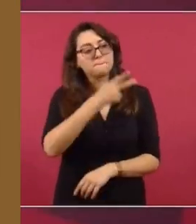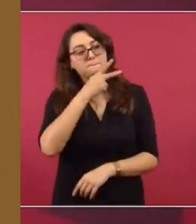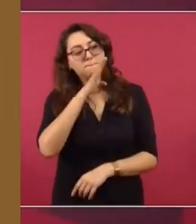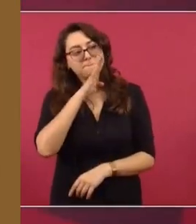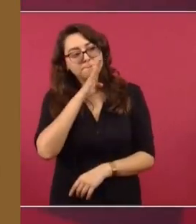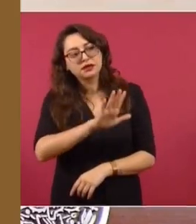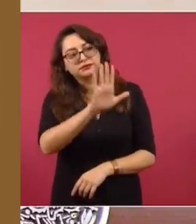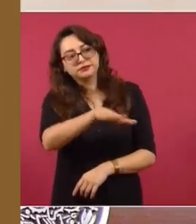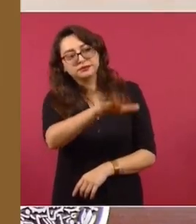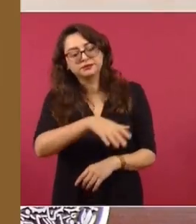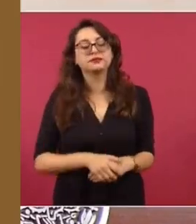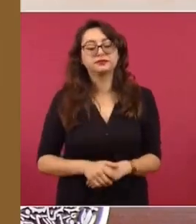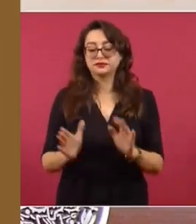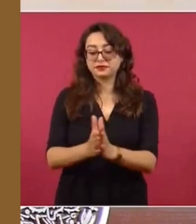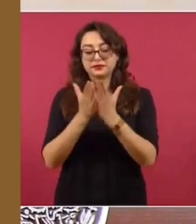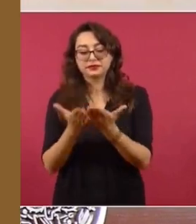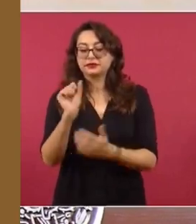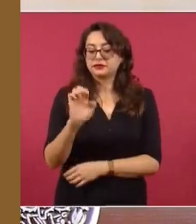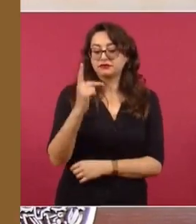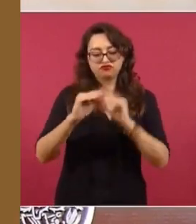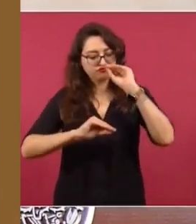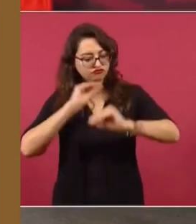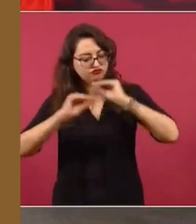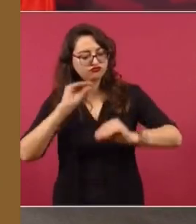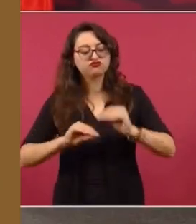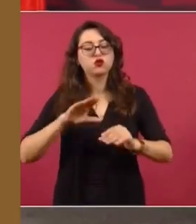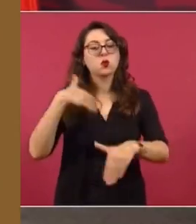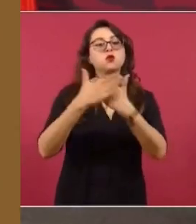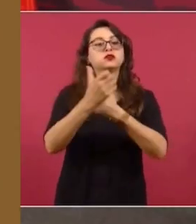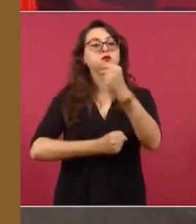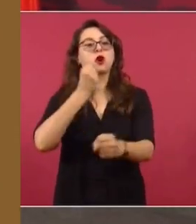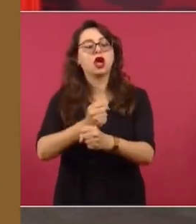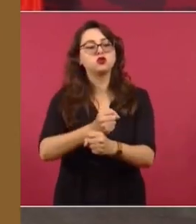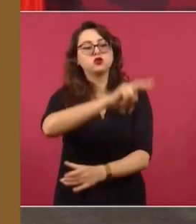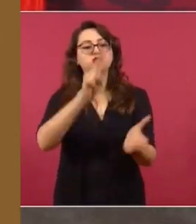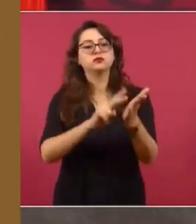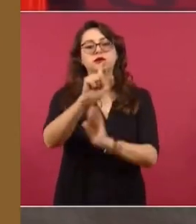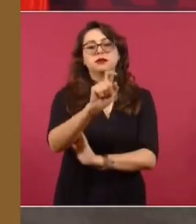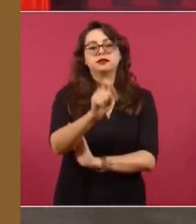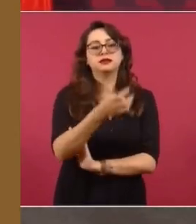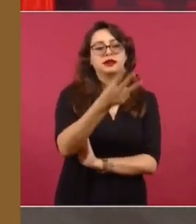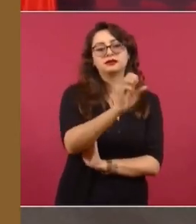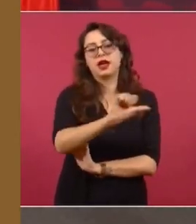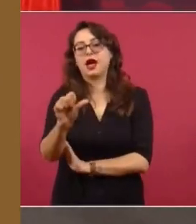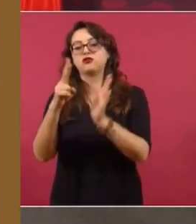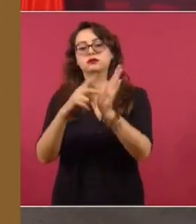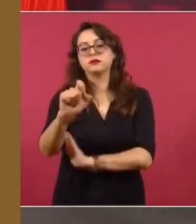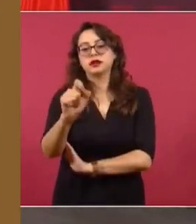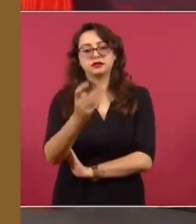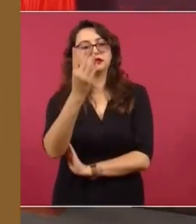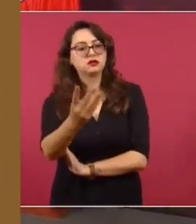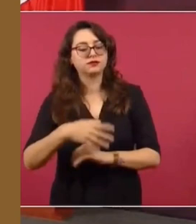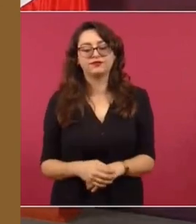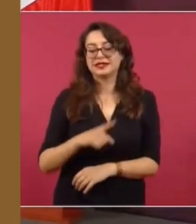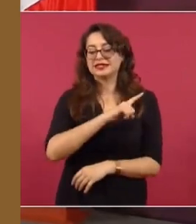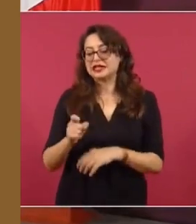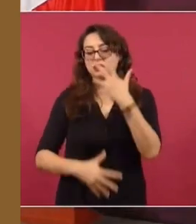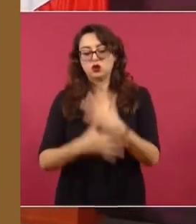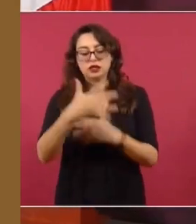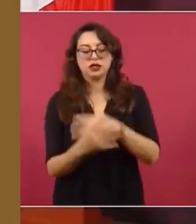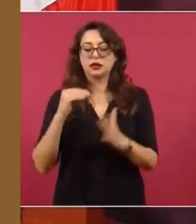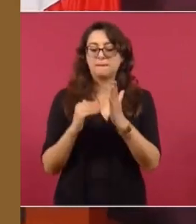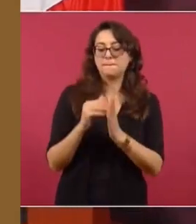elaboración los libros de texto que se utilizarán en el próximo ciclo escolar. Se trata de 115 millones